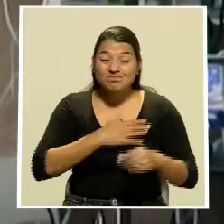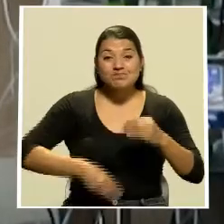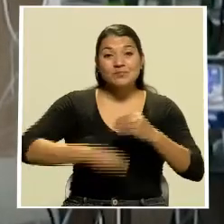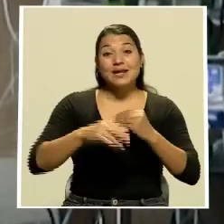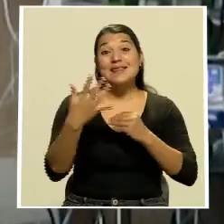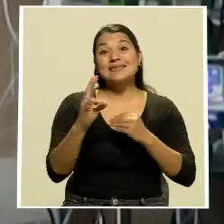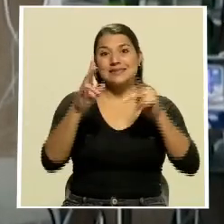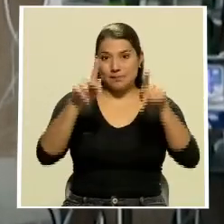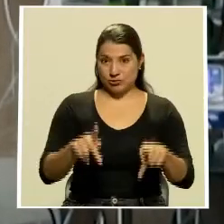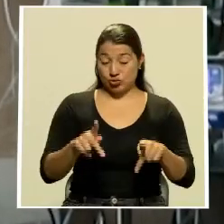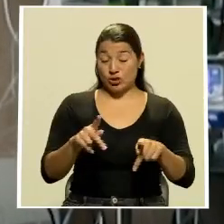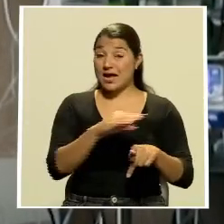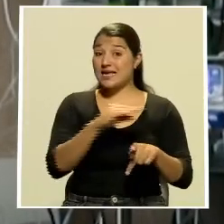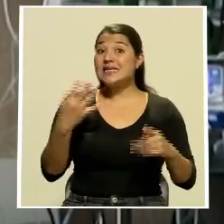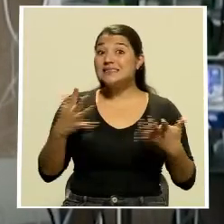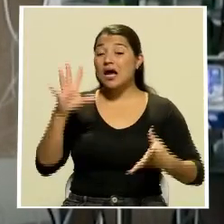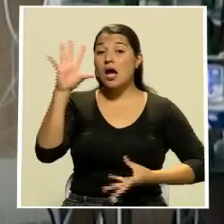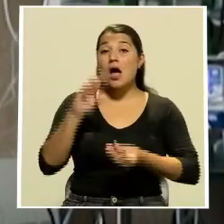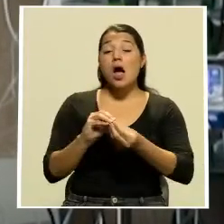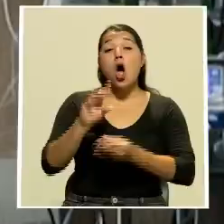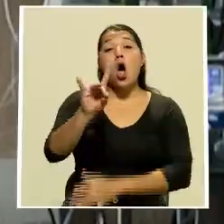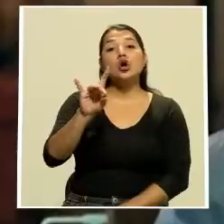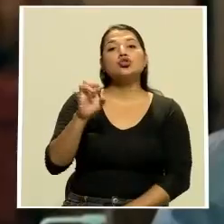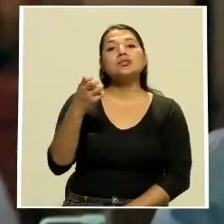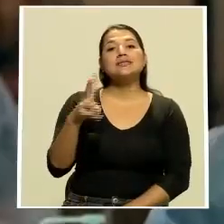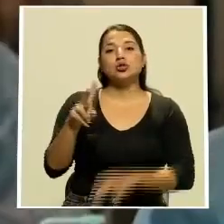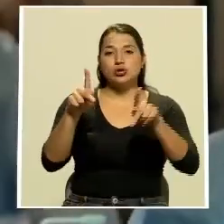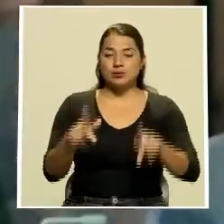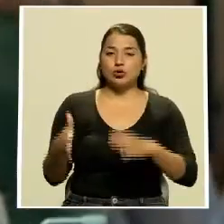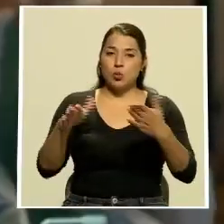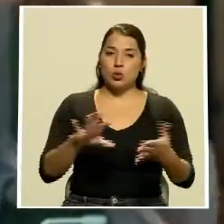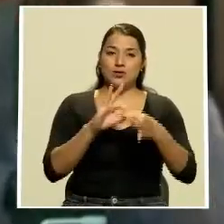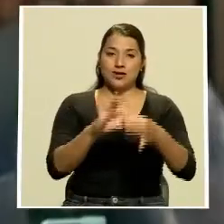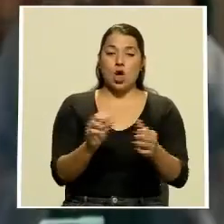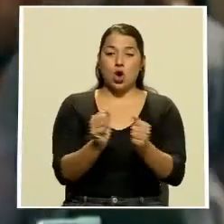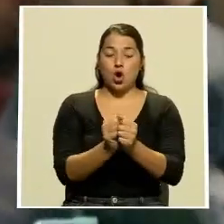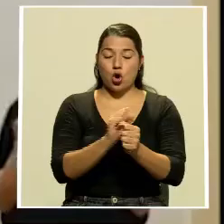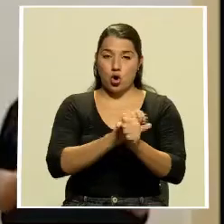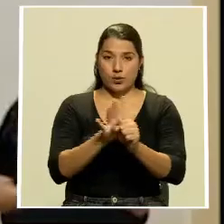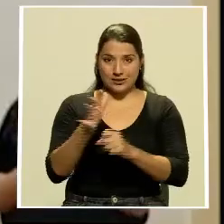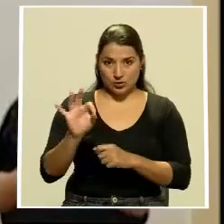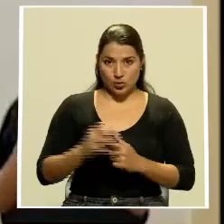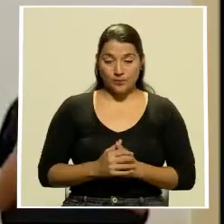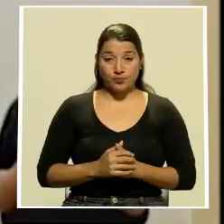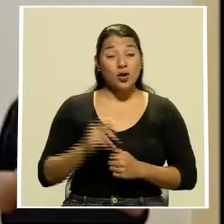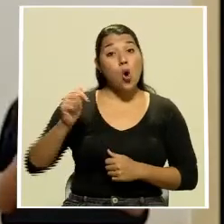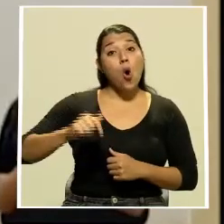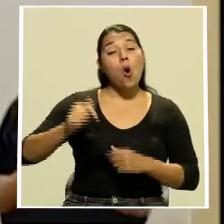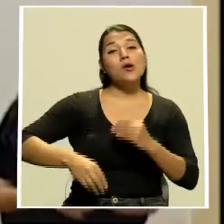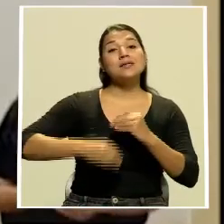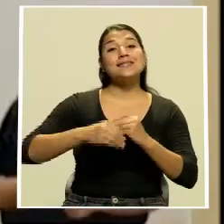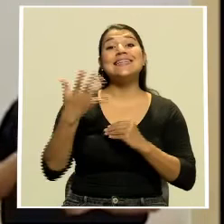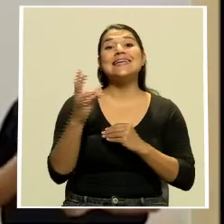y en total se contabilizan 812 decesos relacionados con la COVID-19. Para hoy se reportan